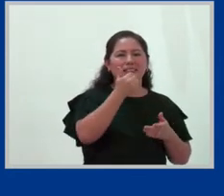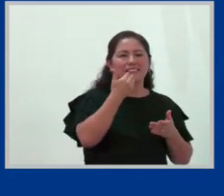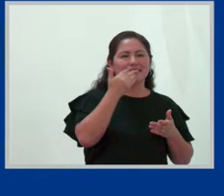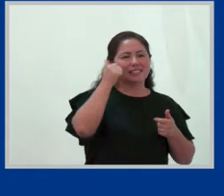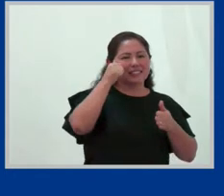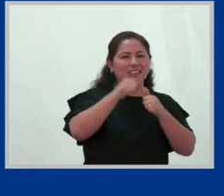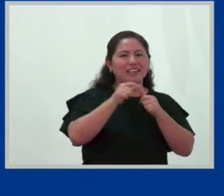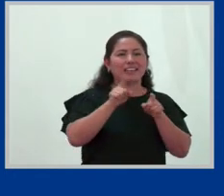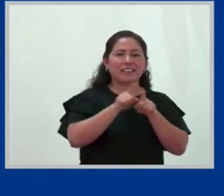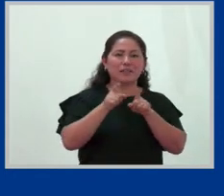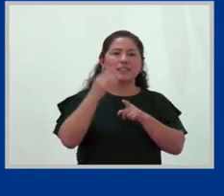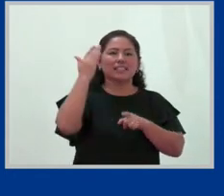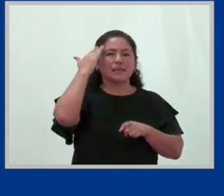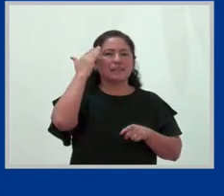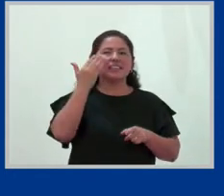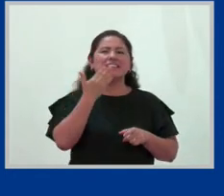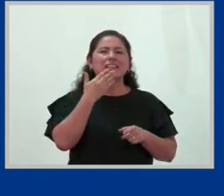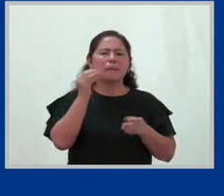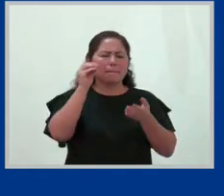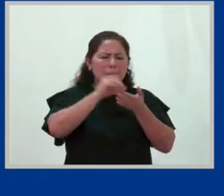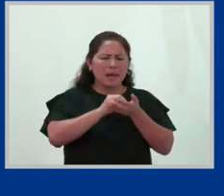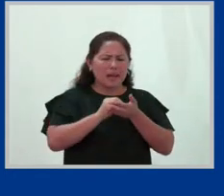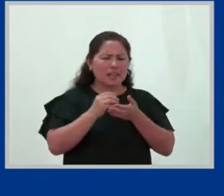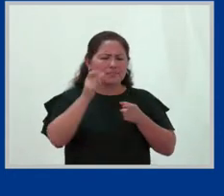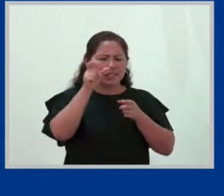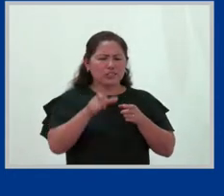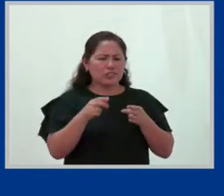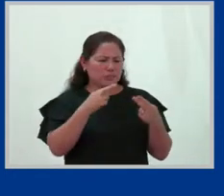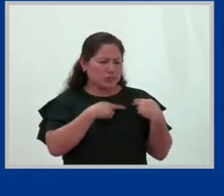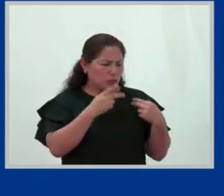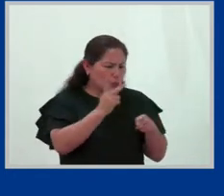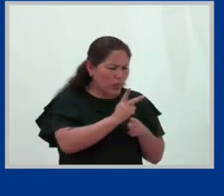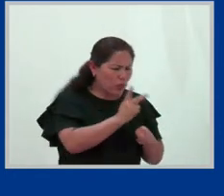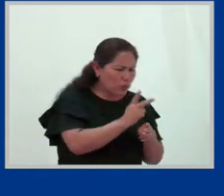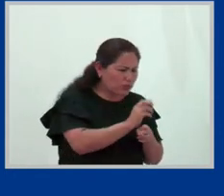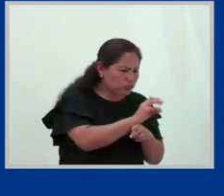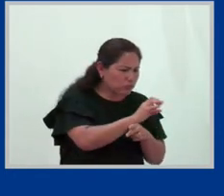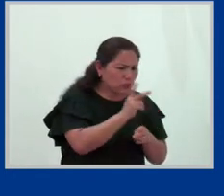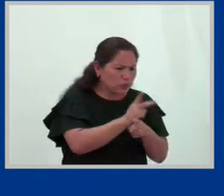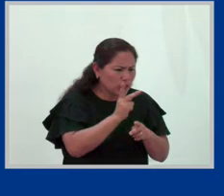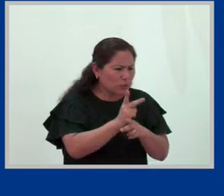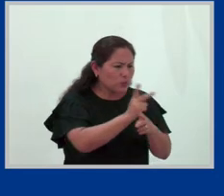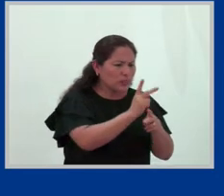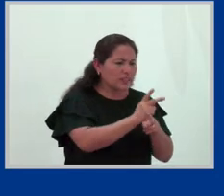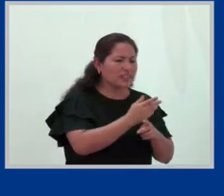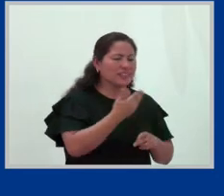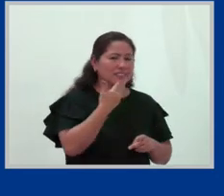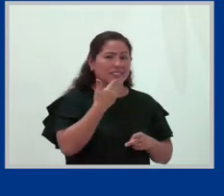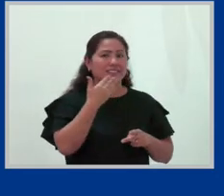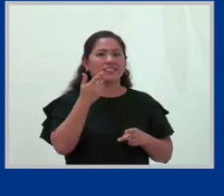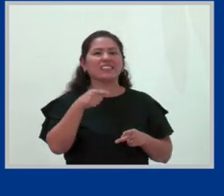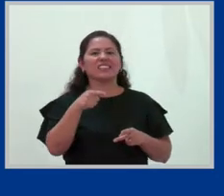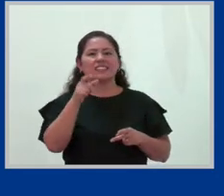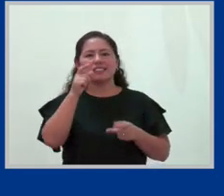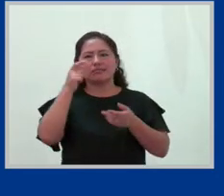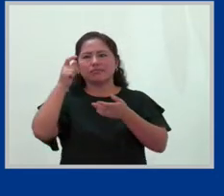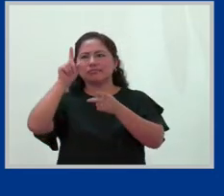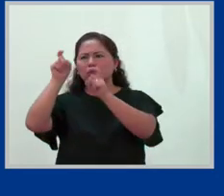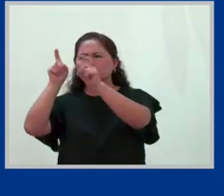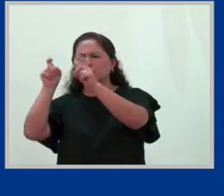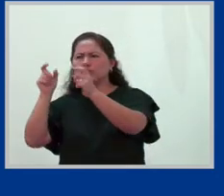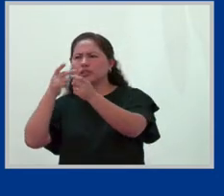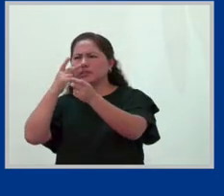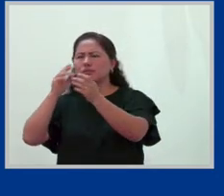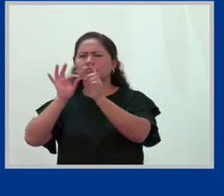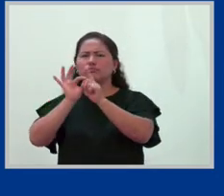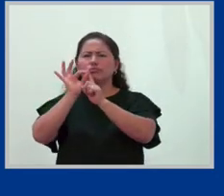recordar y saber quién era la persona más responsable de esos cuidados. Y en las cifras, esto se demuestra en que